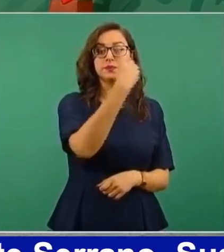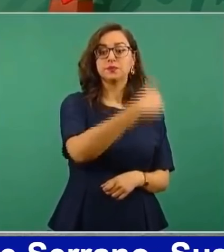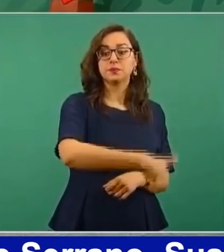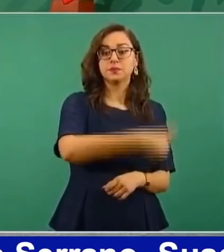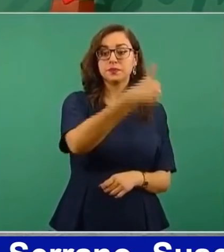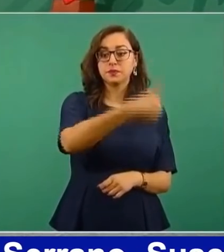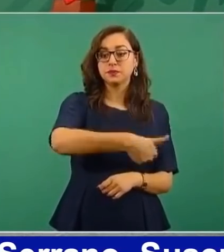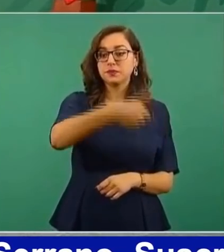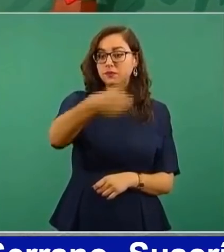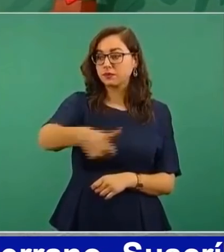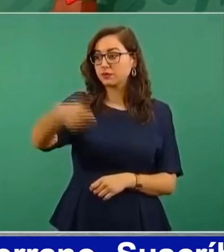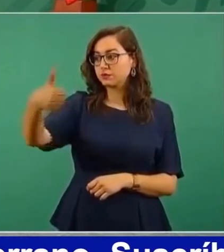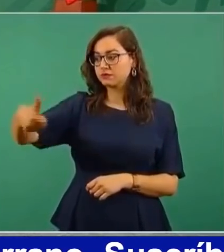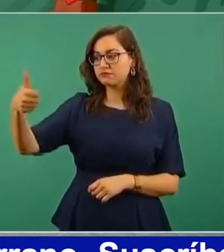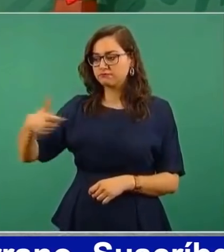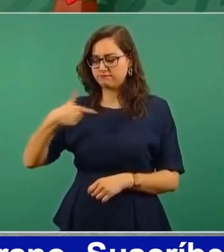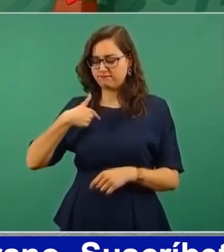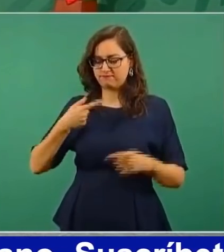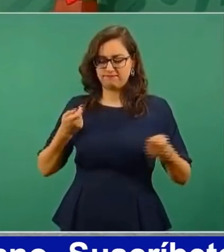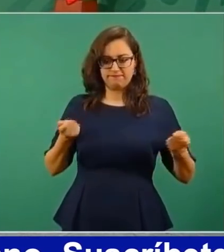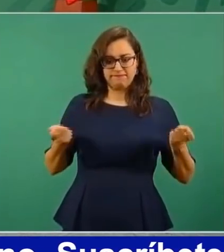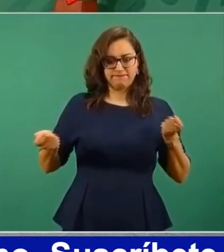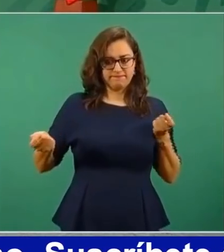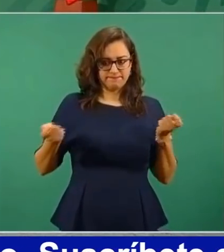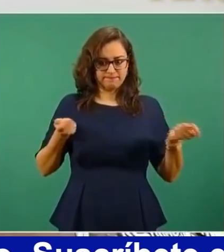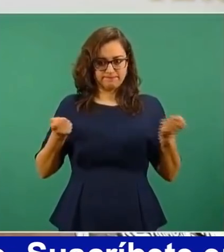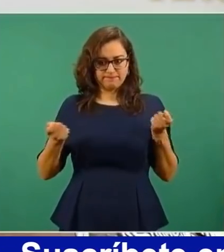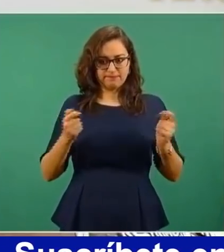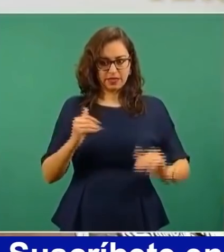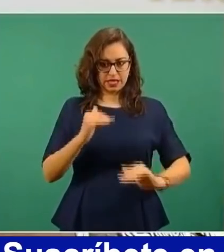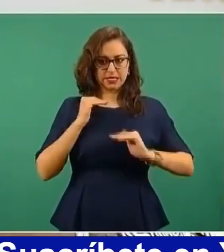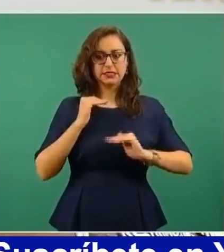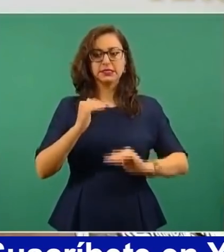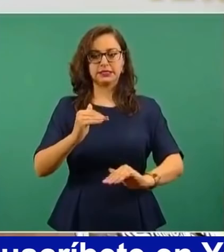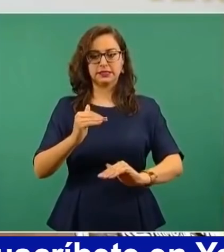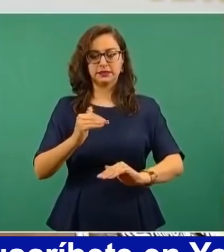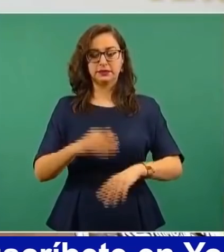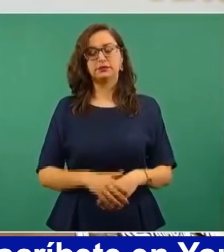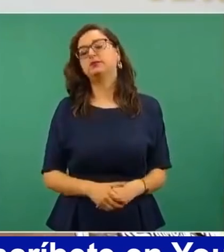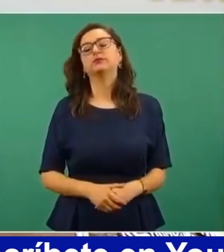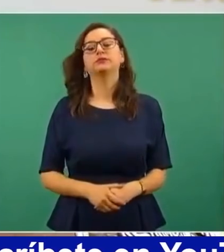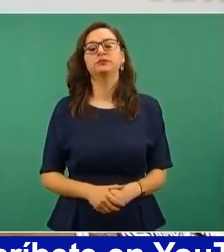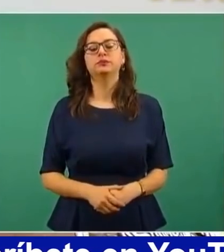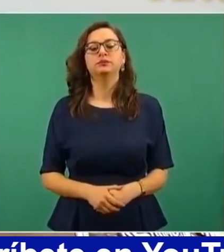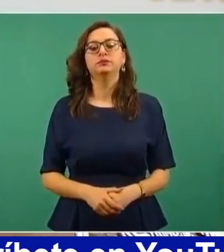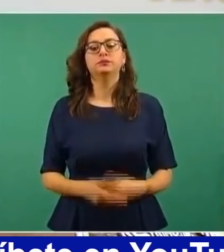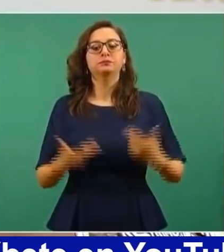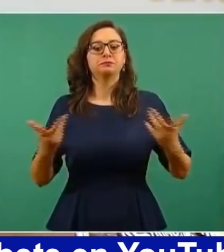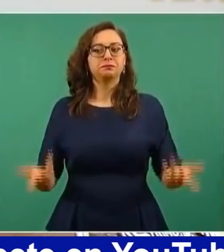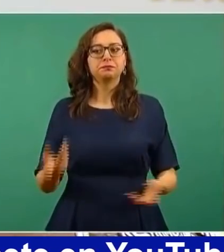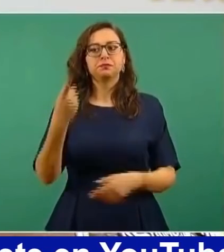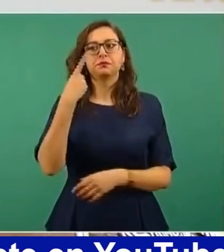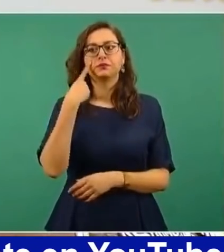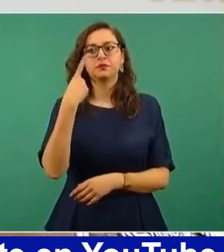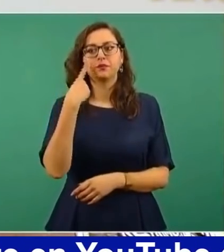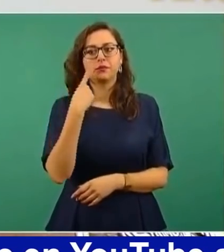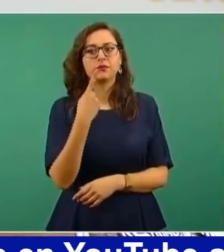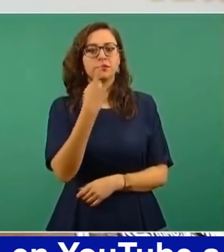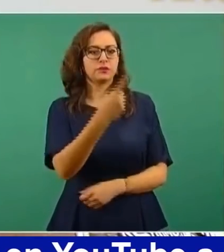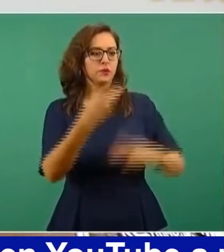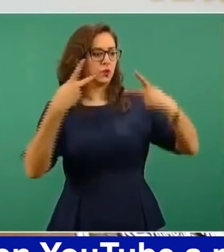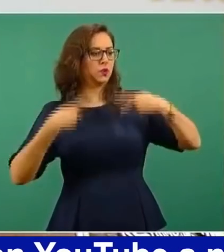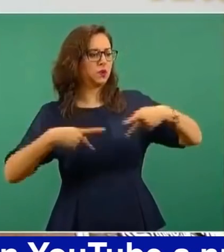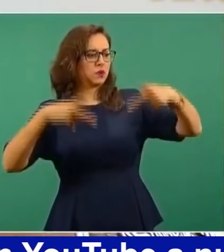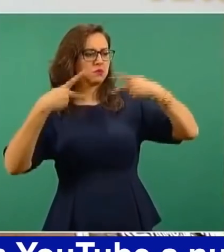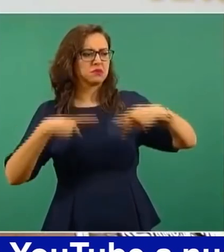se ponga. porque cuando alguien es grosero y se pasa